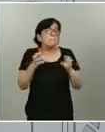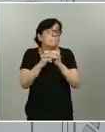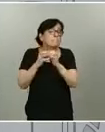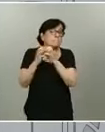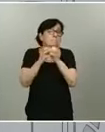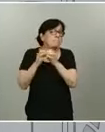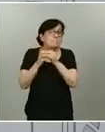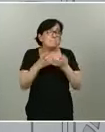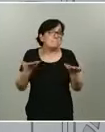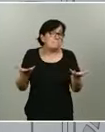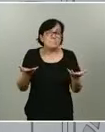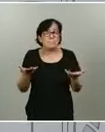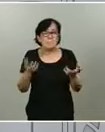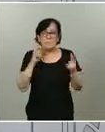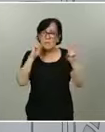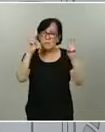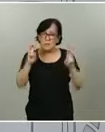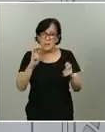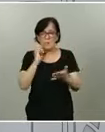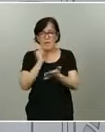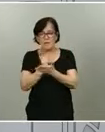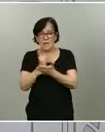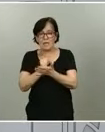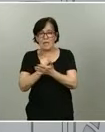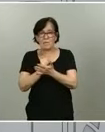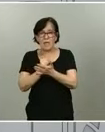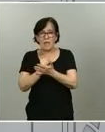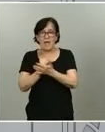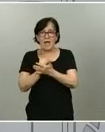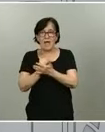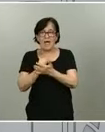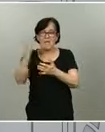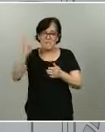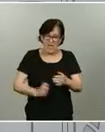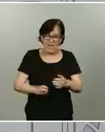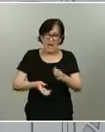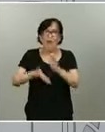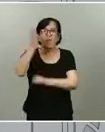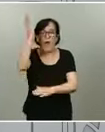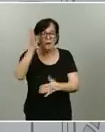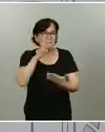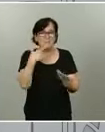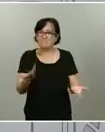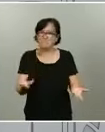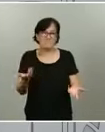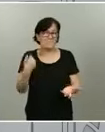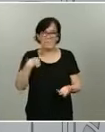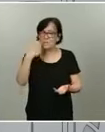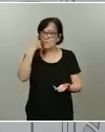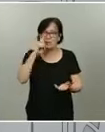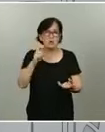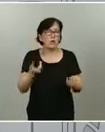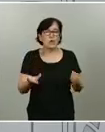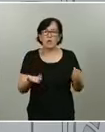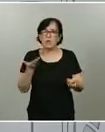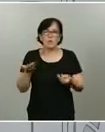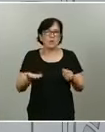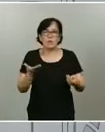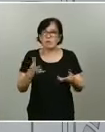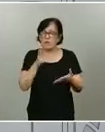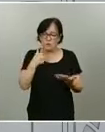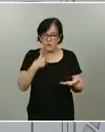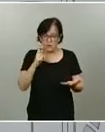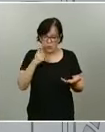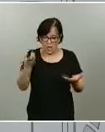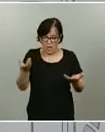El tema de los test en origen o en destino está ahí, pero yo realmente, si ahora mismo con la información que